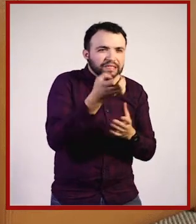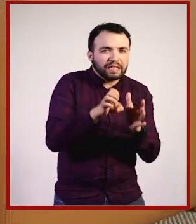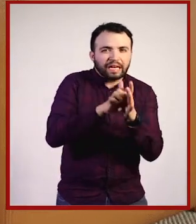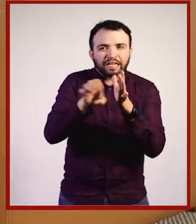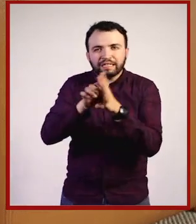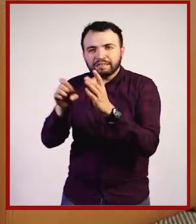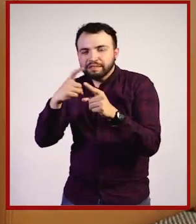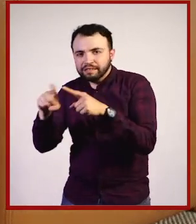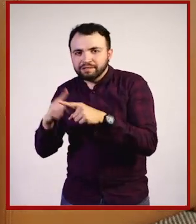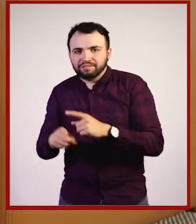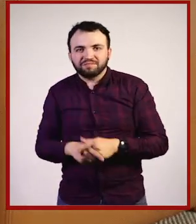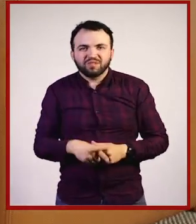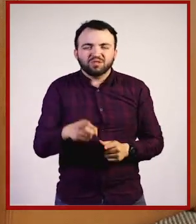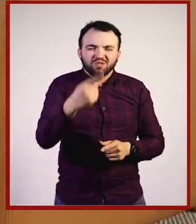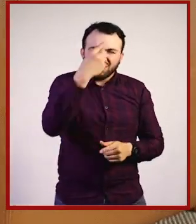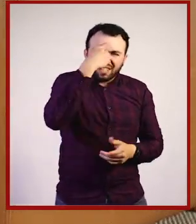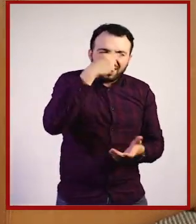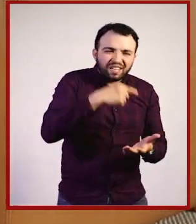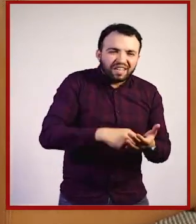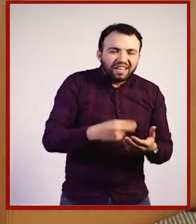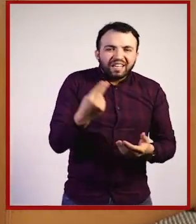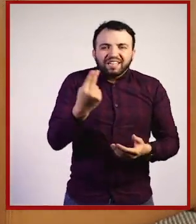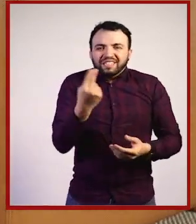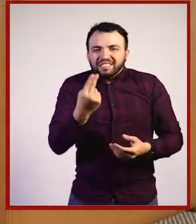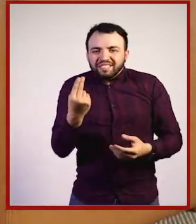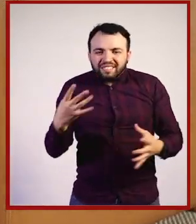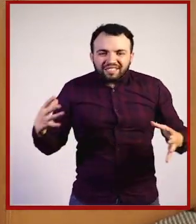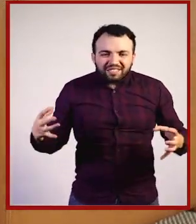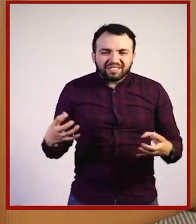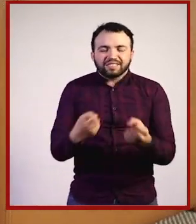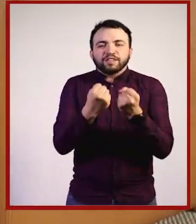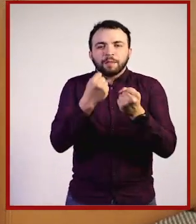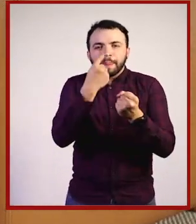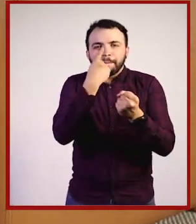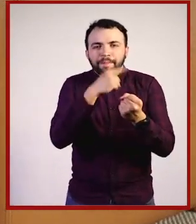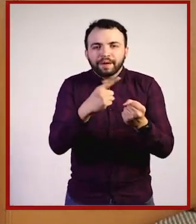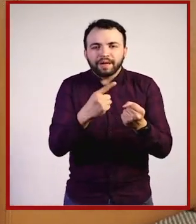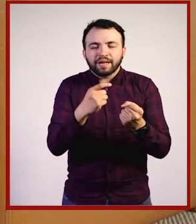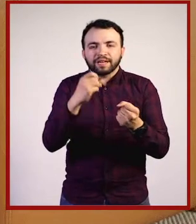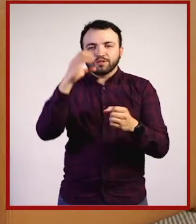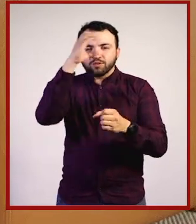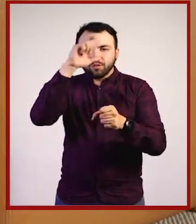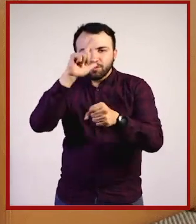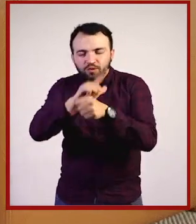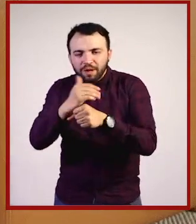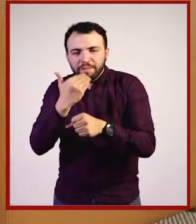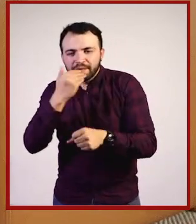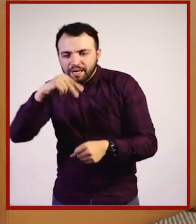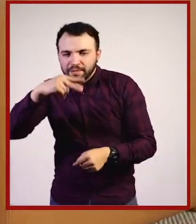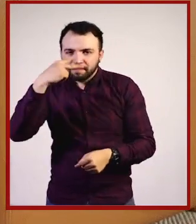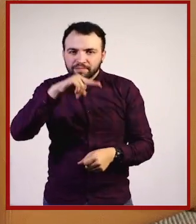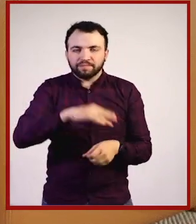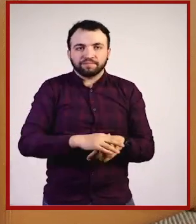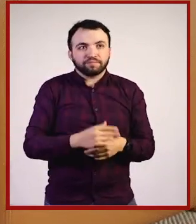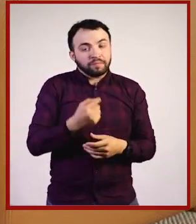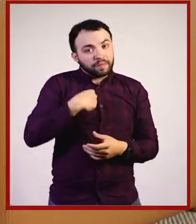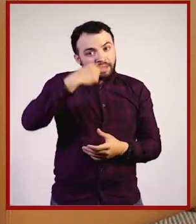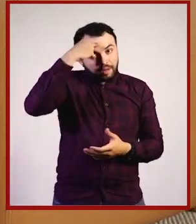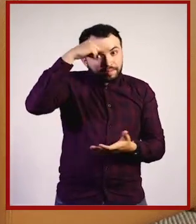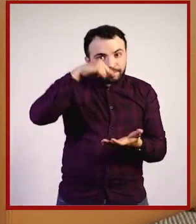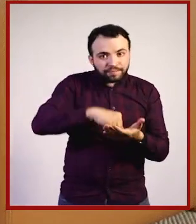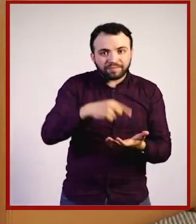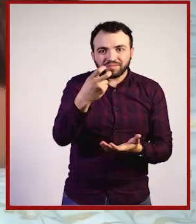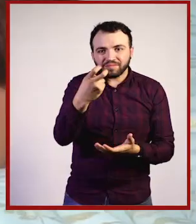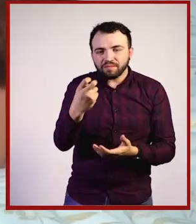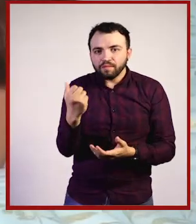tenemos que fortalecer para tener una buena cultura cívica en México? Yo creo que esto es algo que tiene que ver con